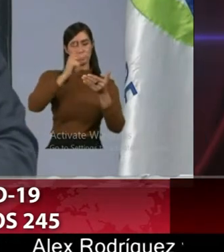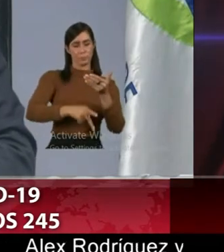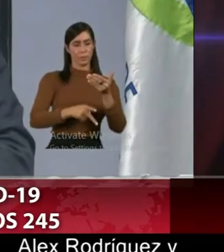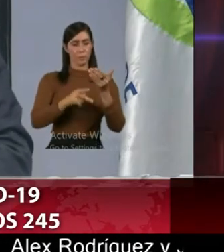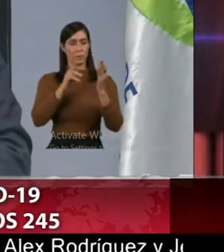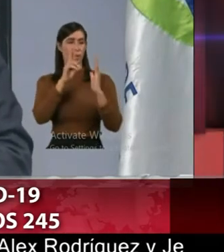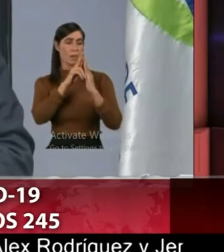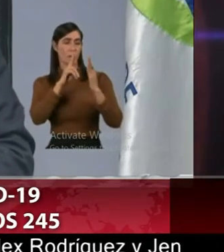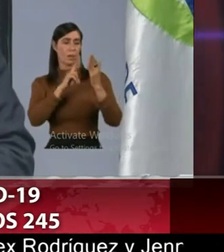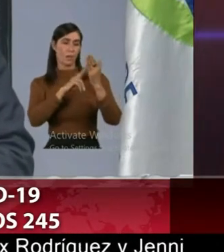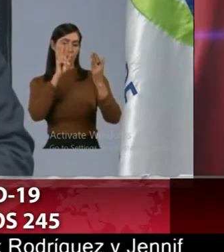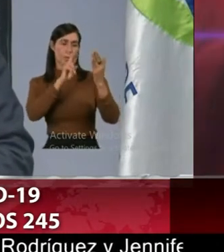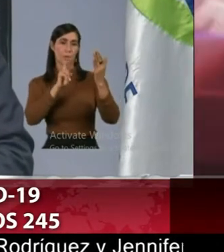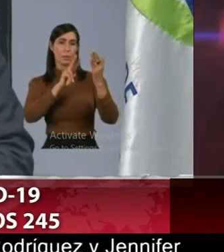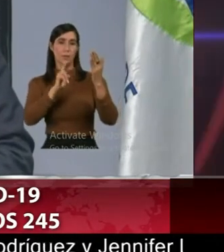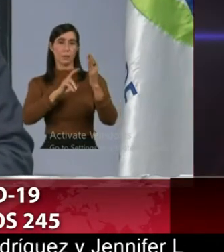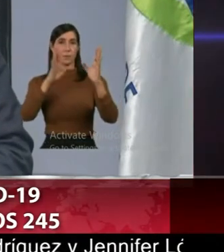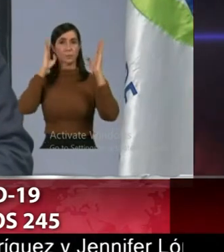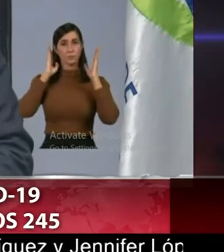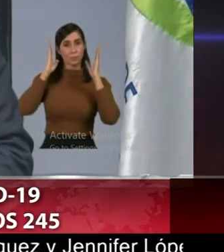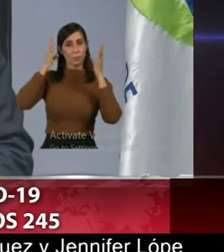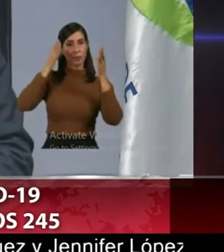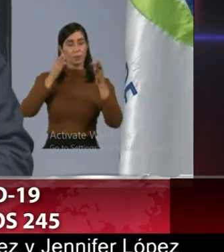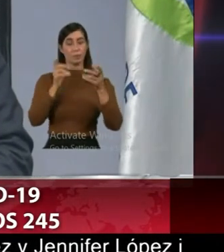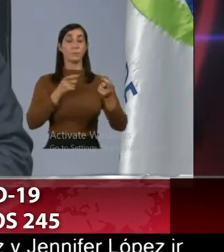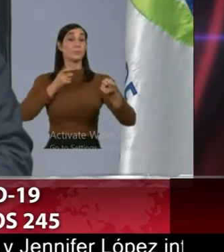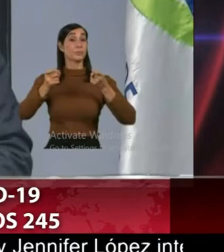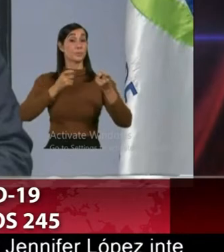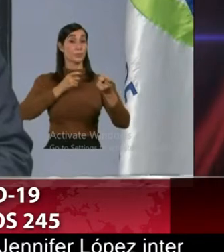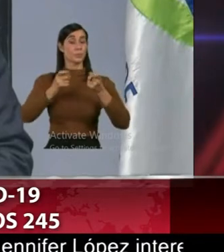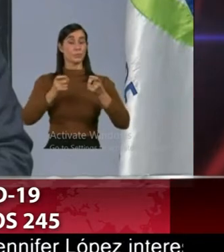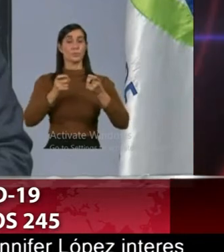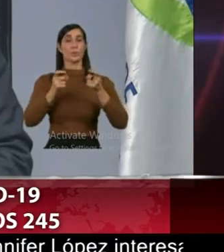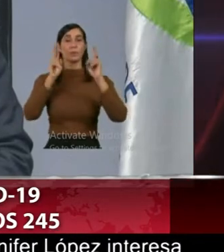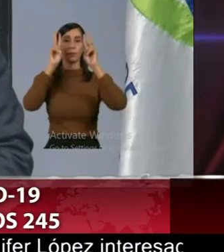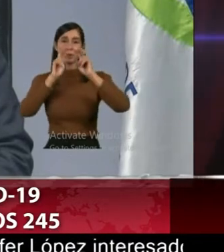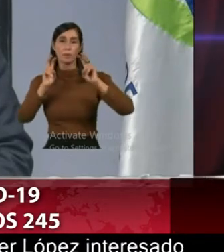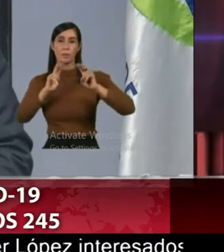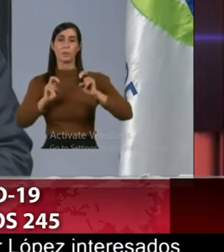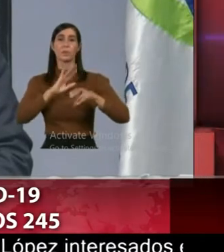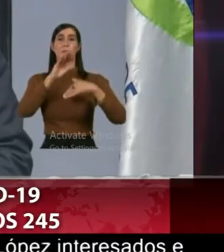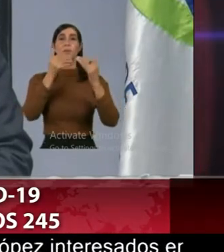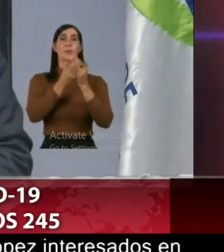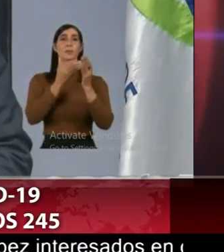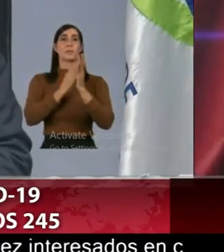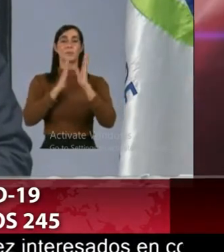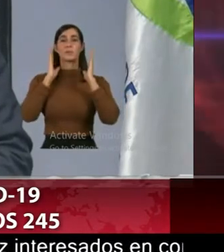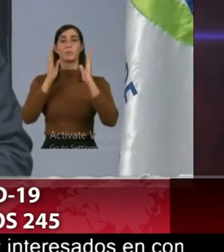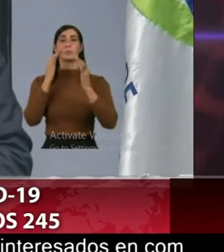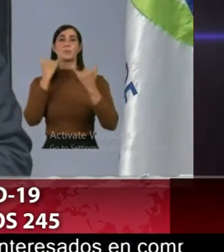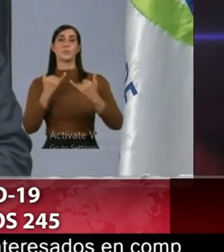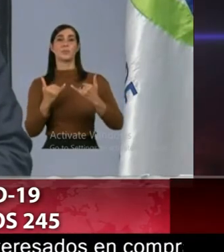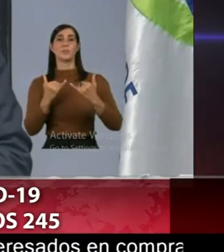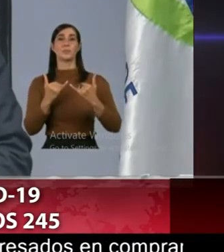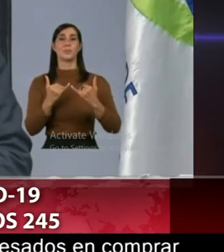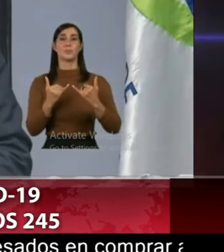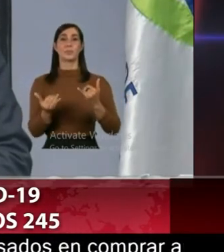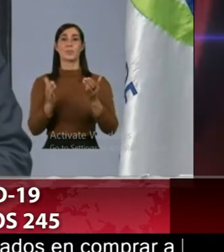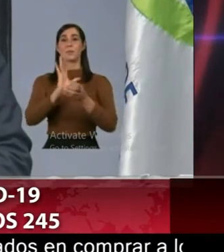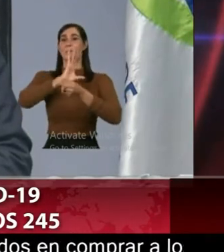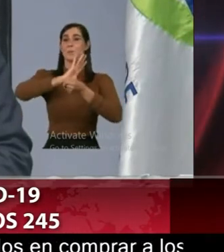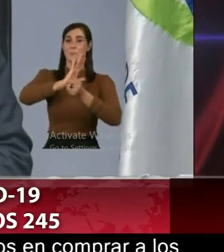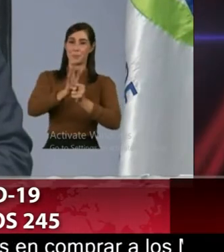estratégica para el enfoque y manejo y mitigación que es la fase en que estamos ahora del